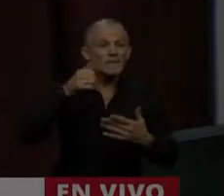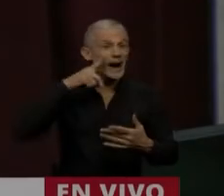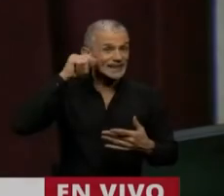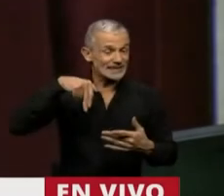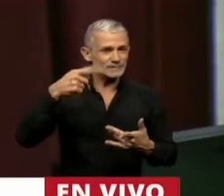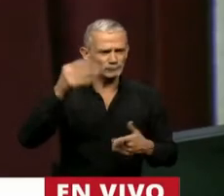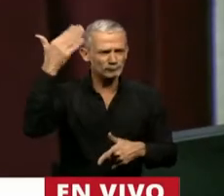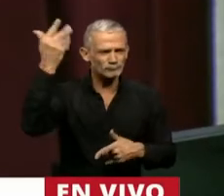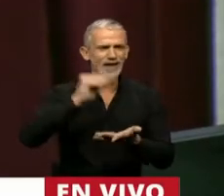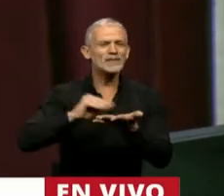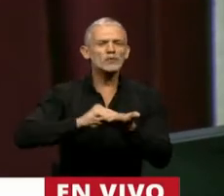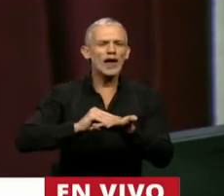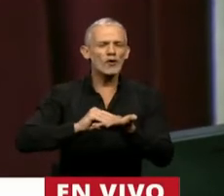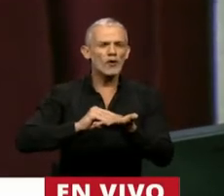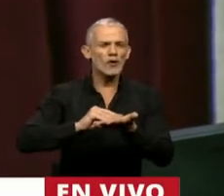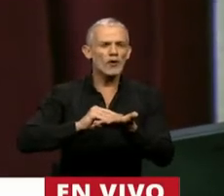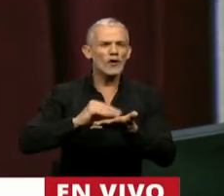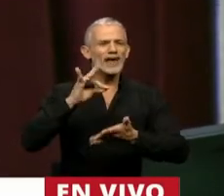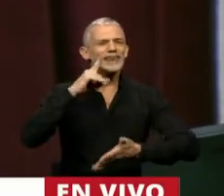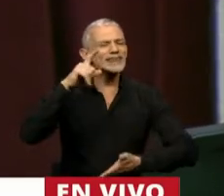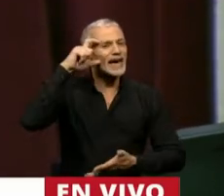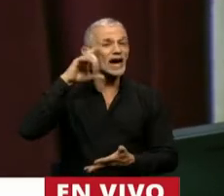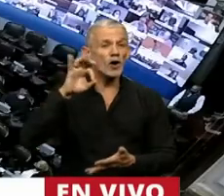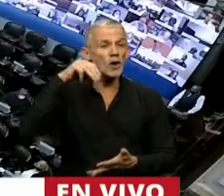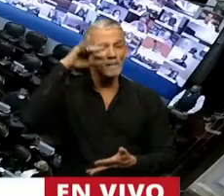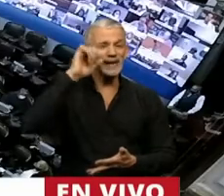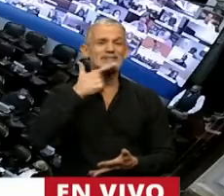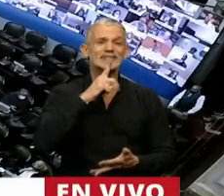Tiene la palabra el diputado Diego Mestre.